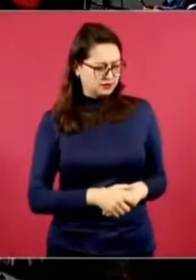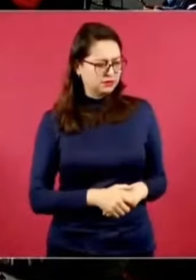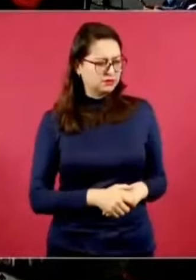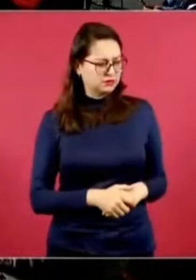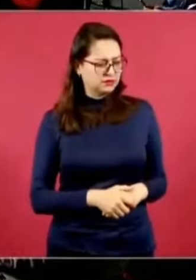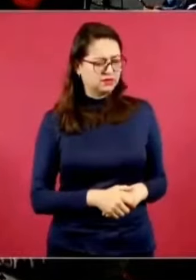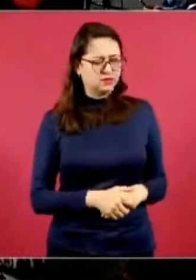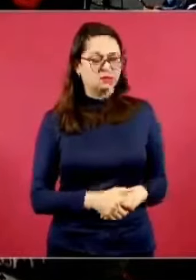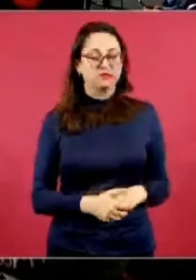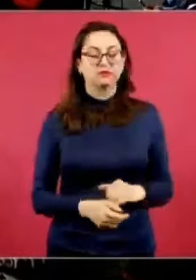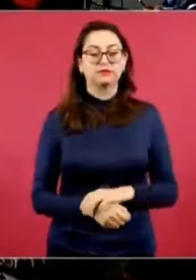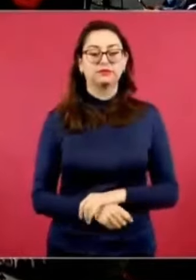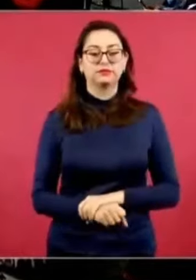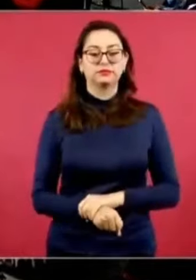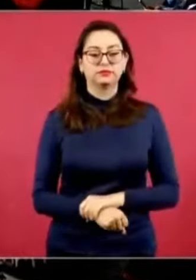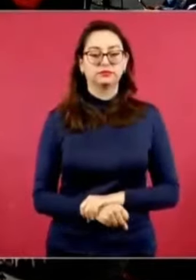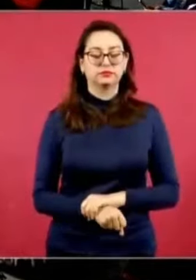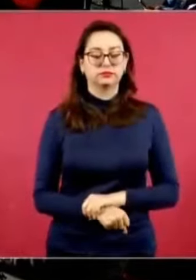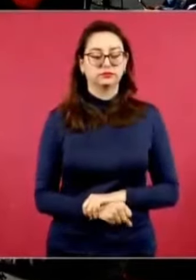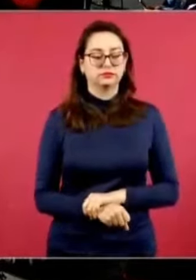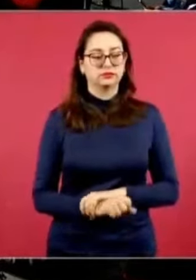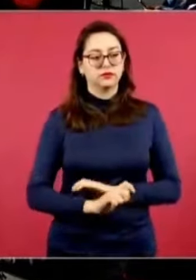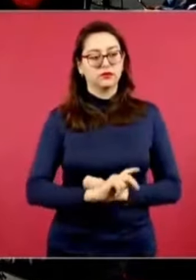Es cierto, Román,